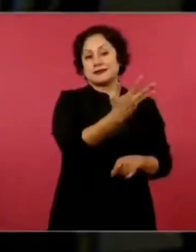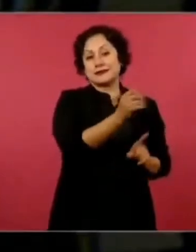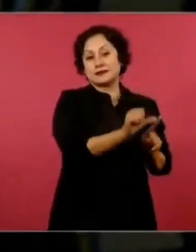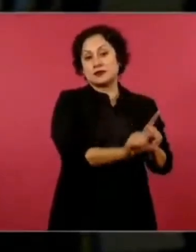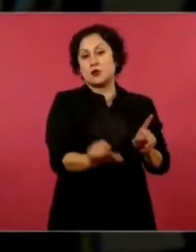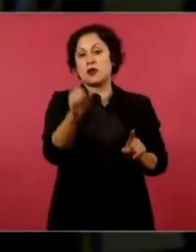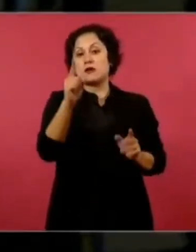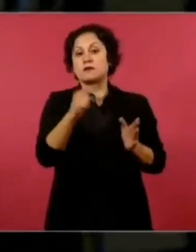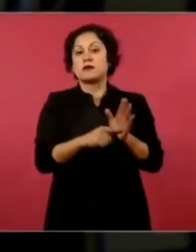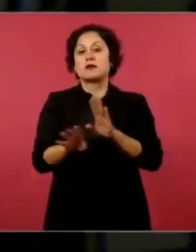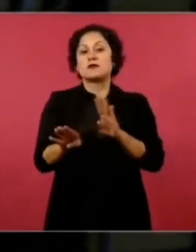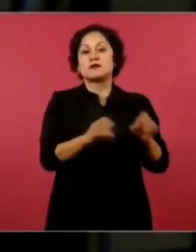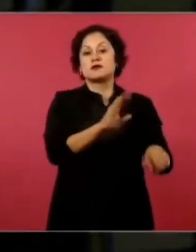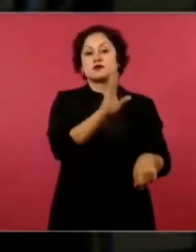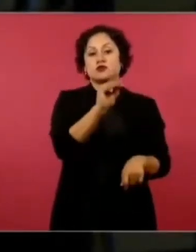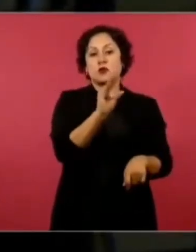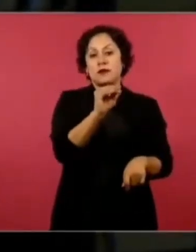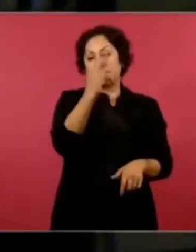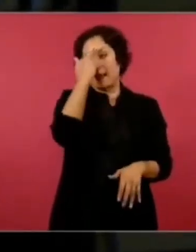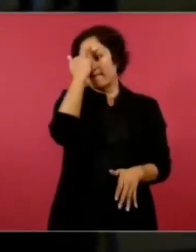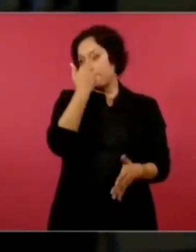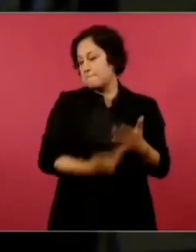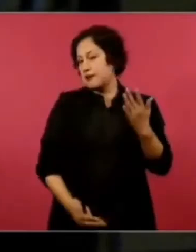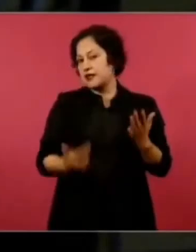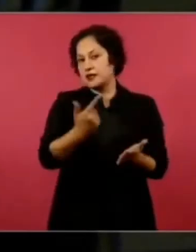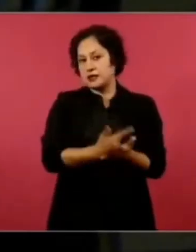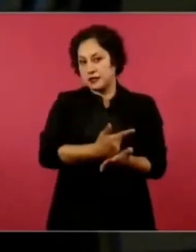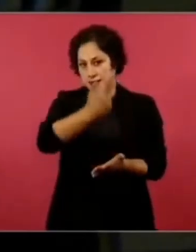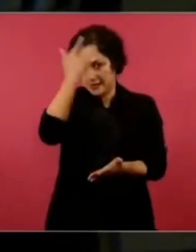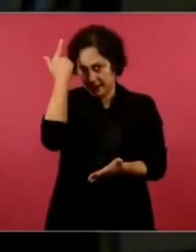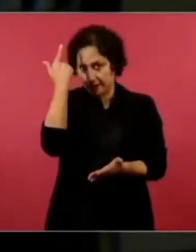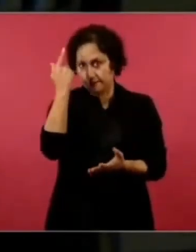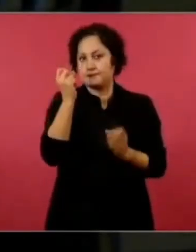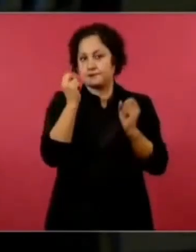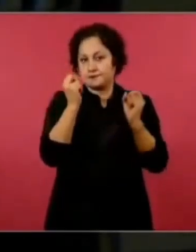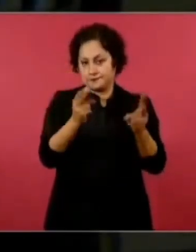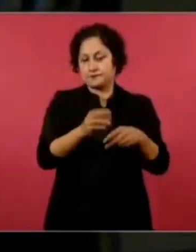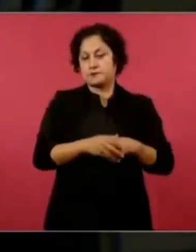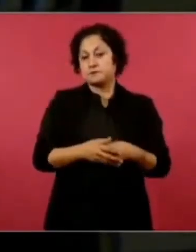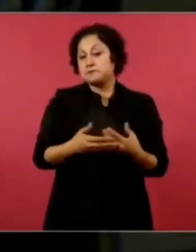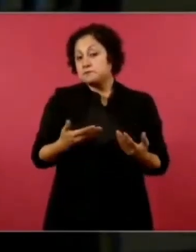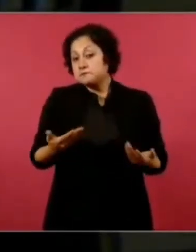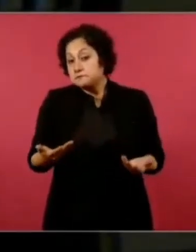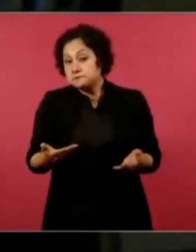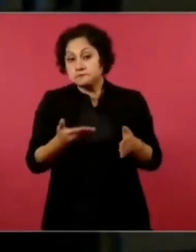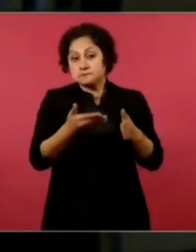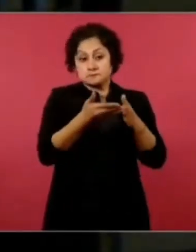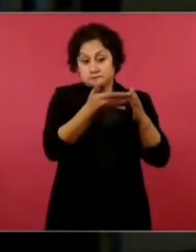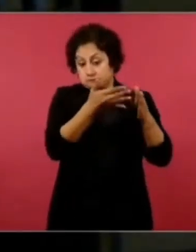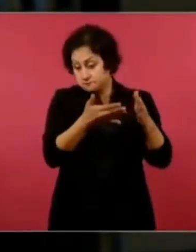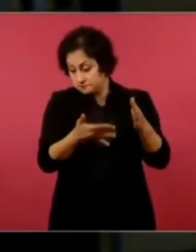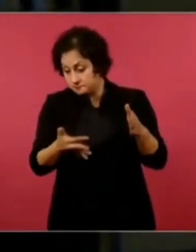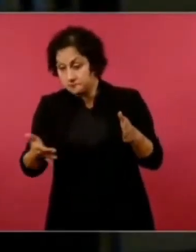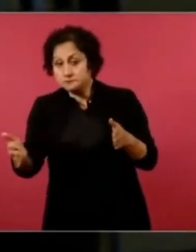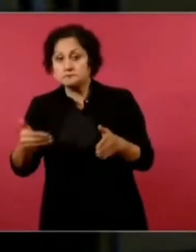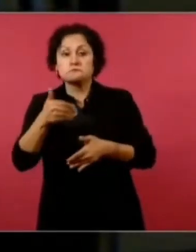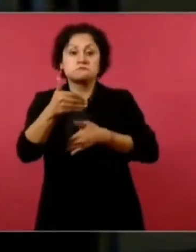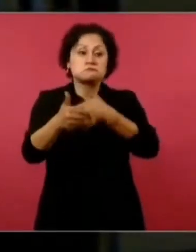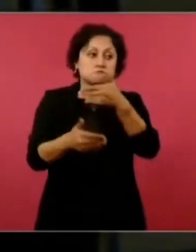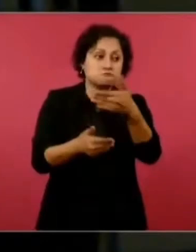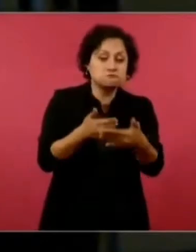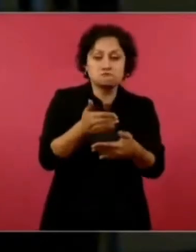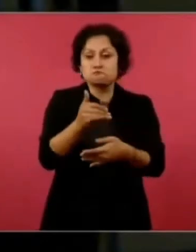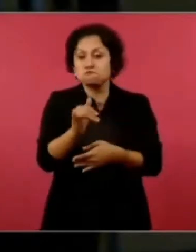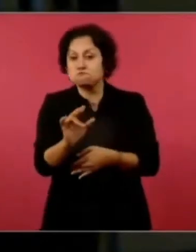1990. Esto ha ido con sus vaivenes, entiendo, y esto es lo que se ha